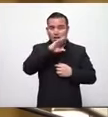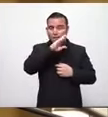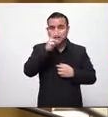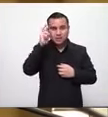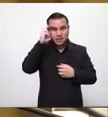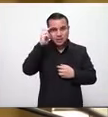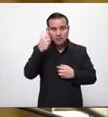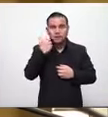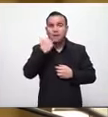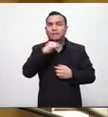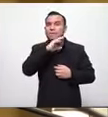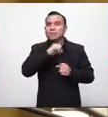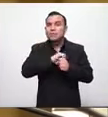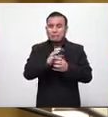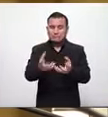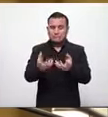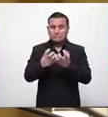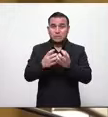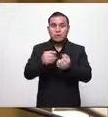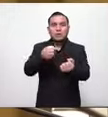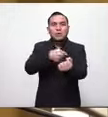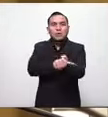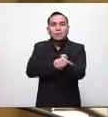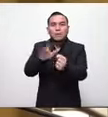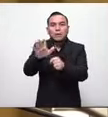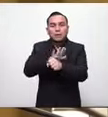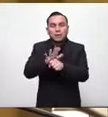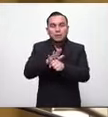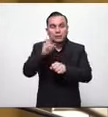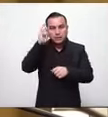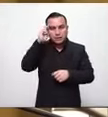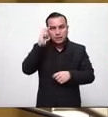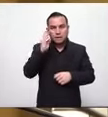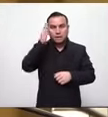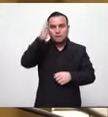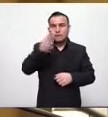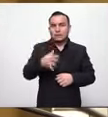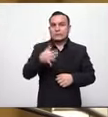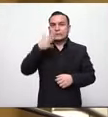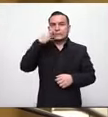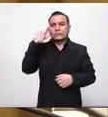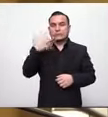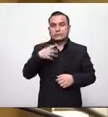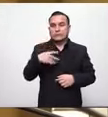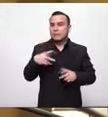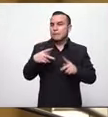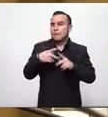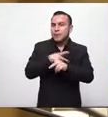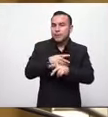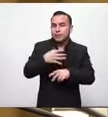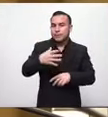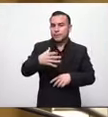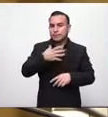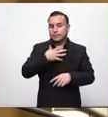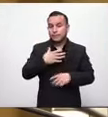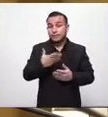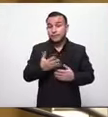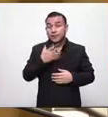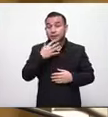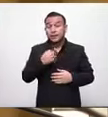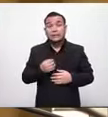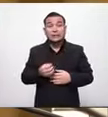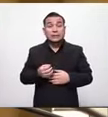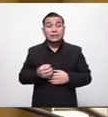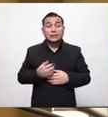pacientes de COVID en hospitales que nos puede esperar no nos espera nada nada